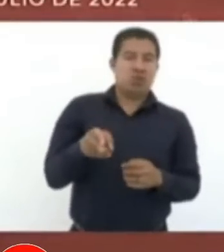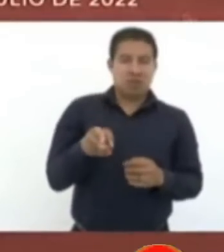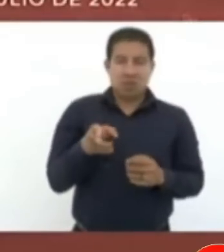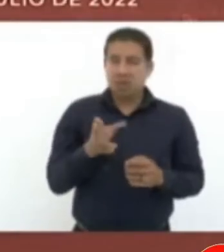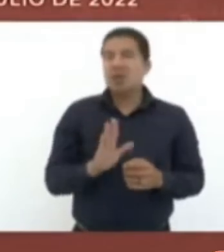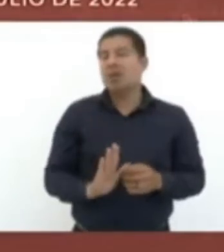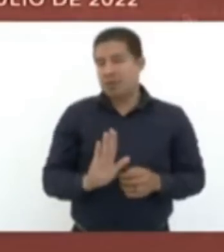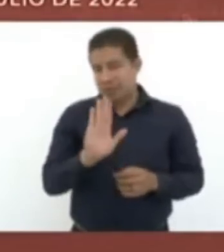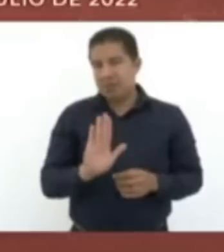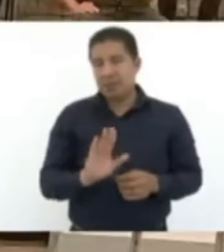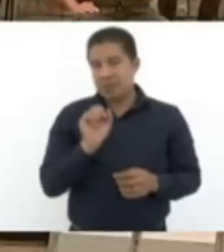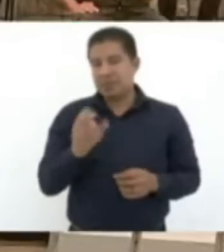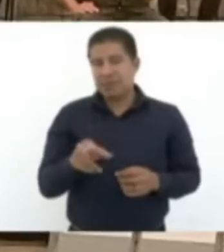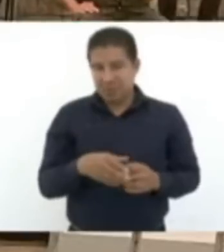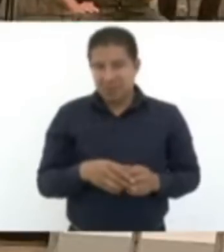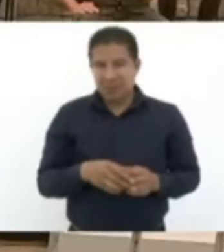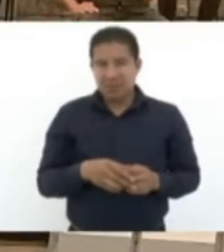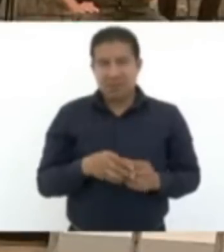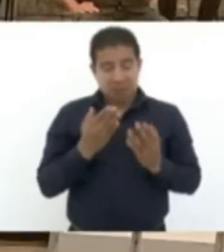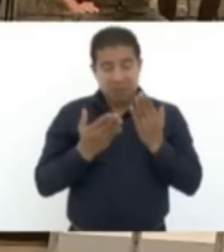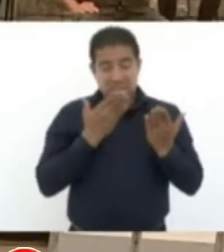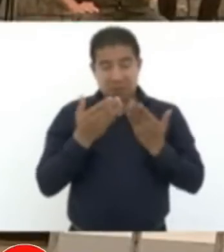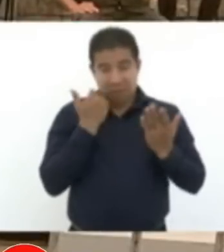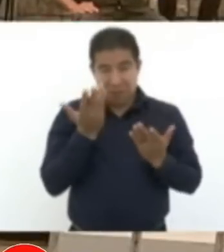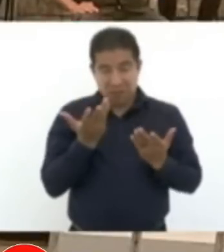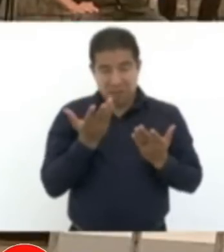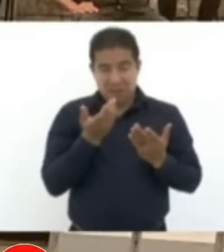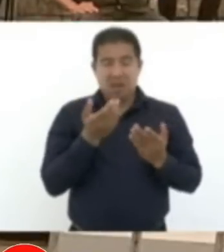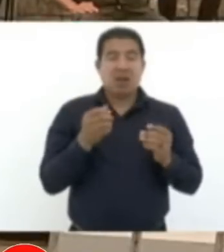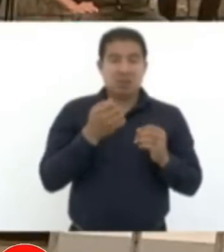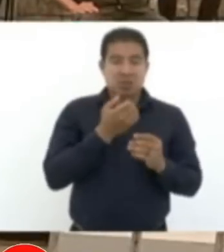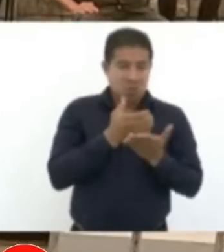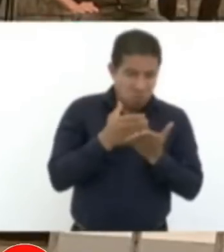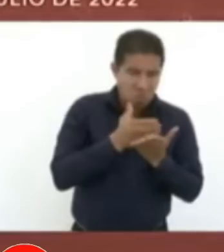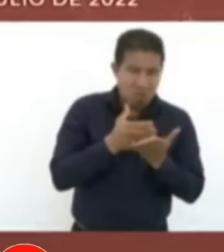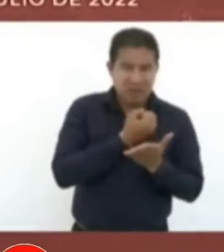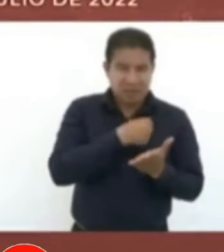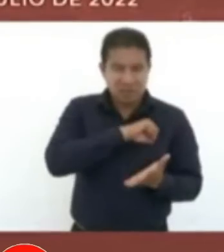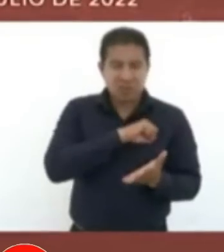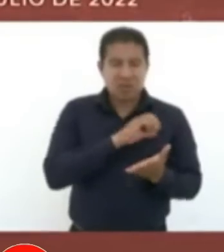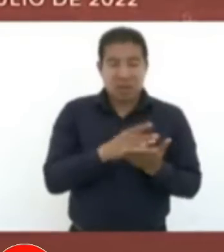Que estudiara y que se curara el que tuviese dinero.